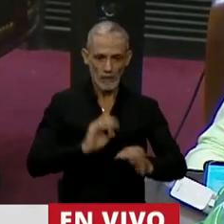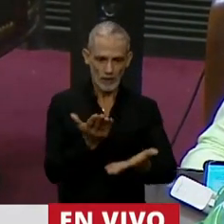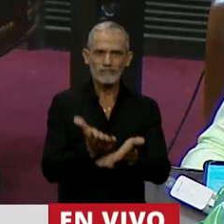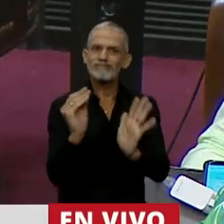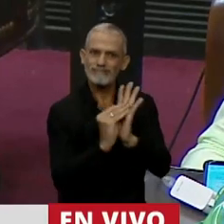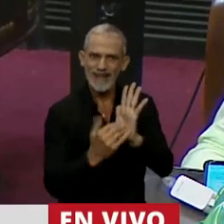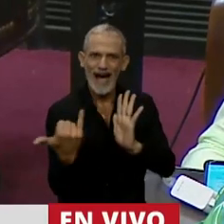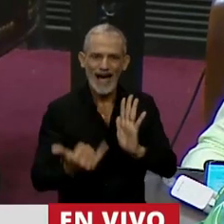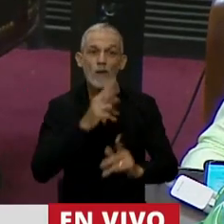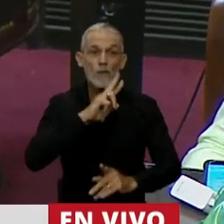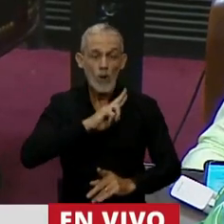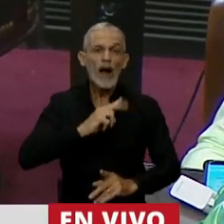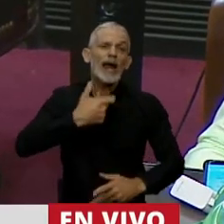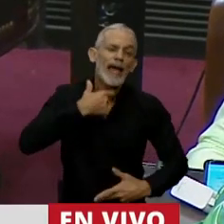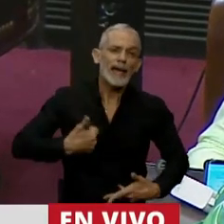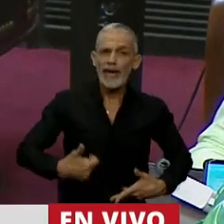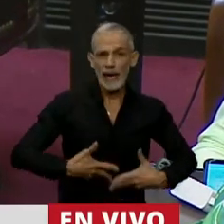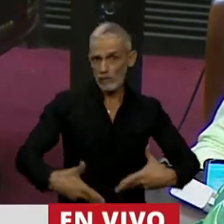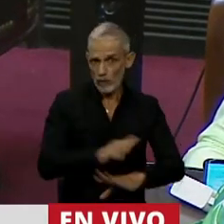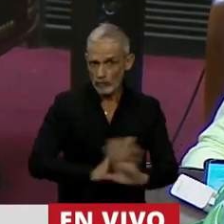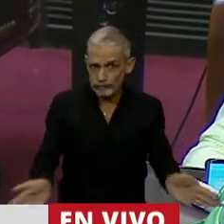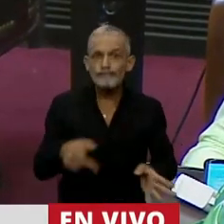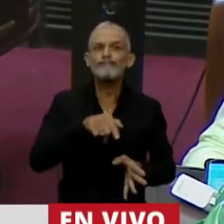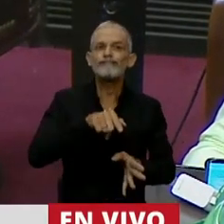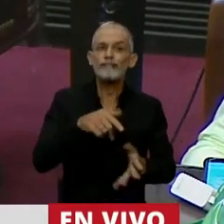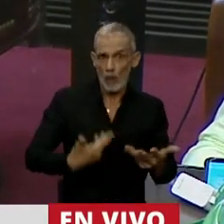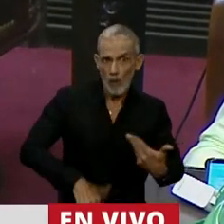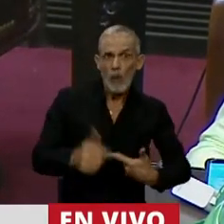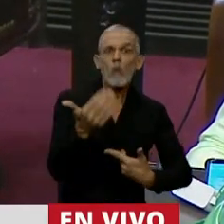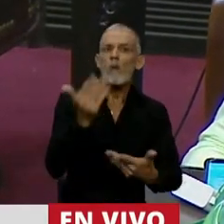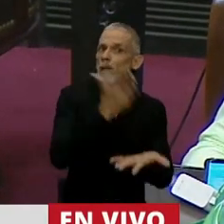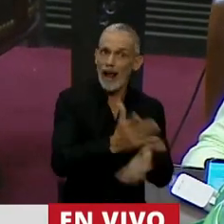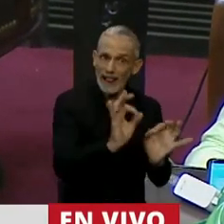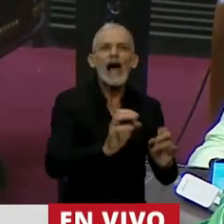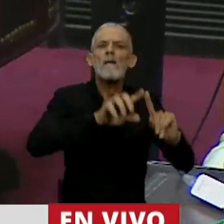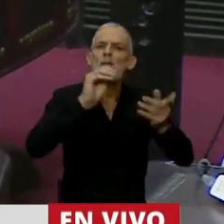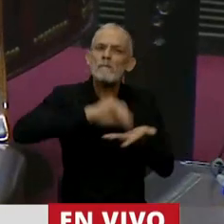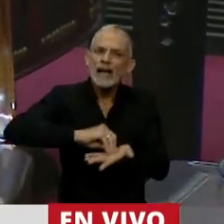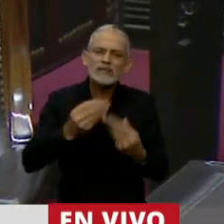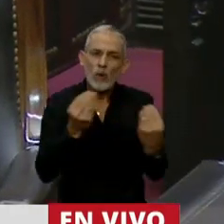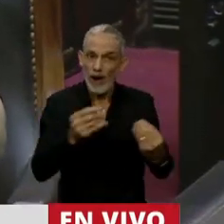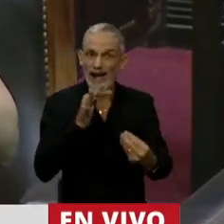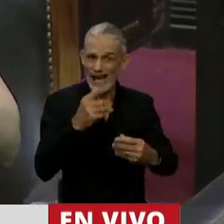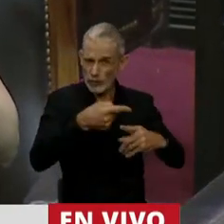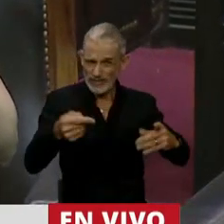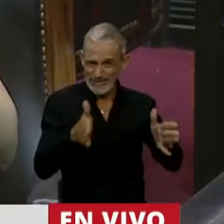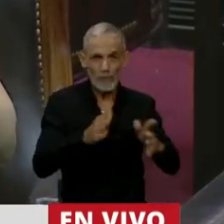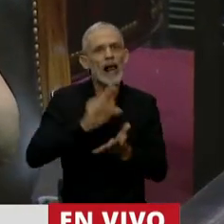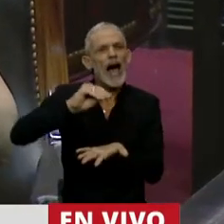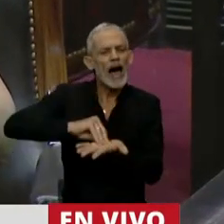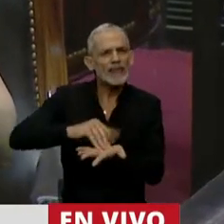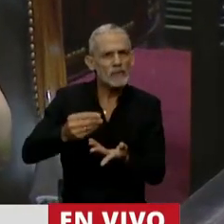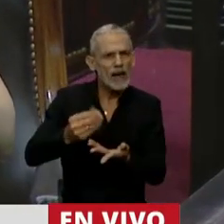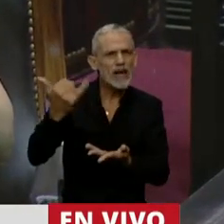legalización, que la mujer que desee interrumpir su embarazo, no solo no tenga pena, sino que en las primeras 14 semanas, sino que